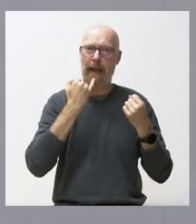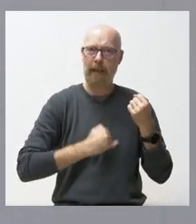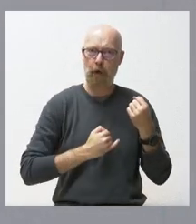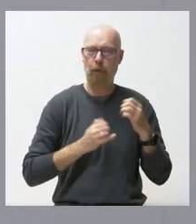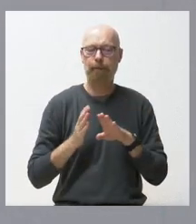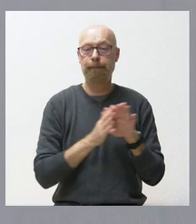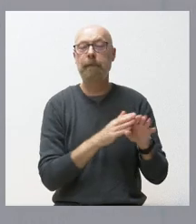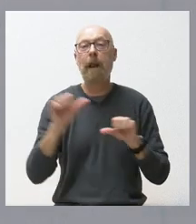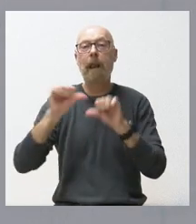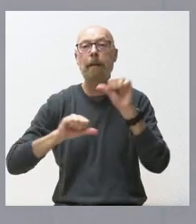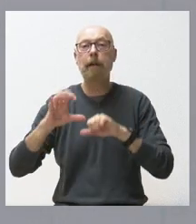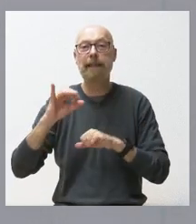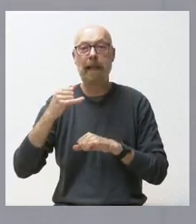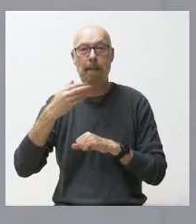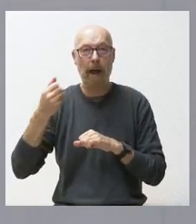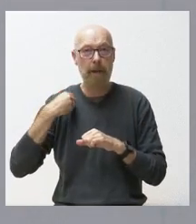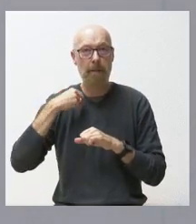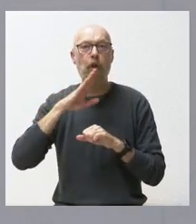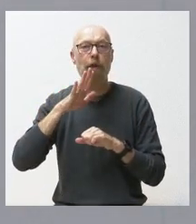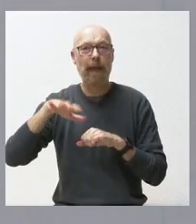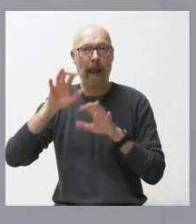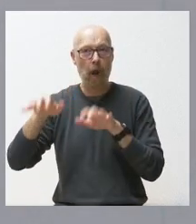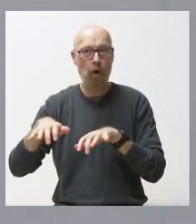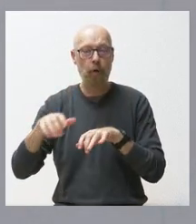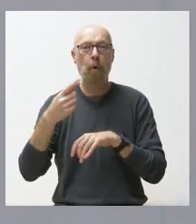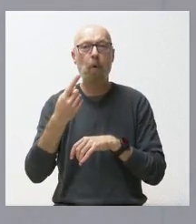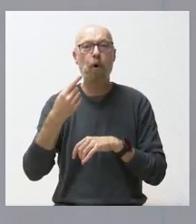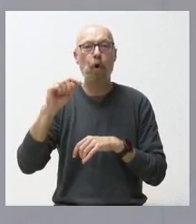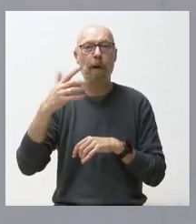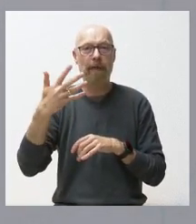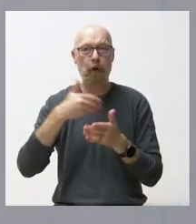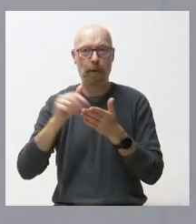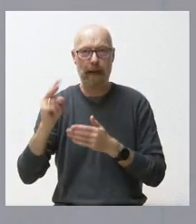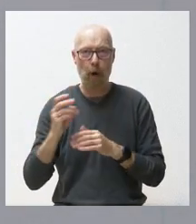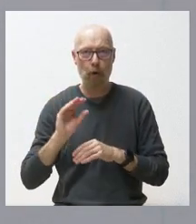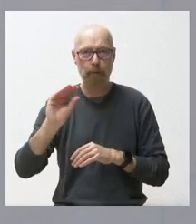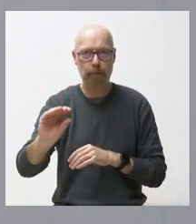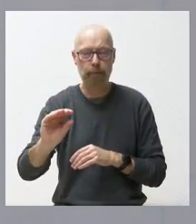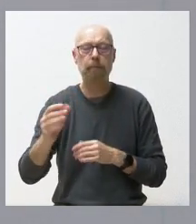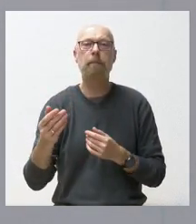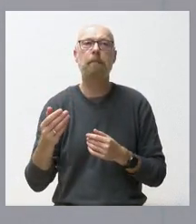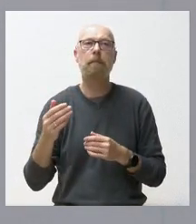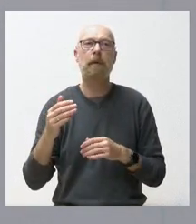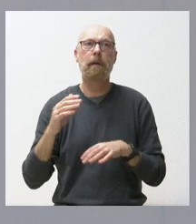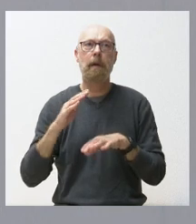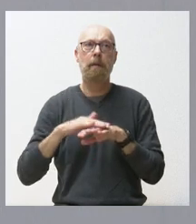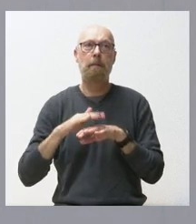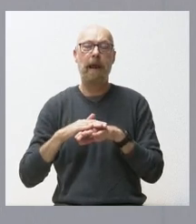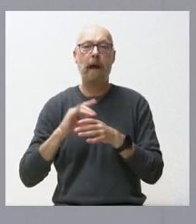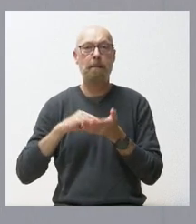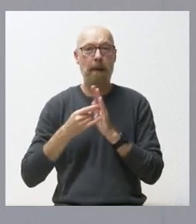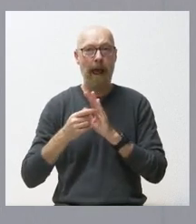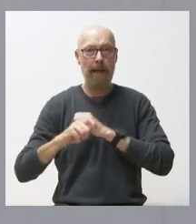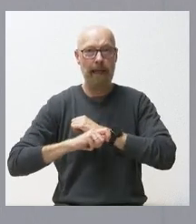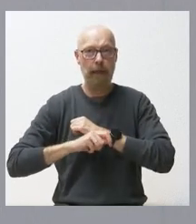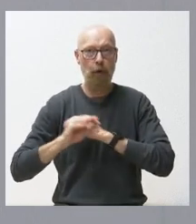en León, la subvención es 1,5 millones de euros para este plan estratégico, que va